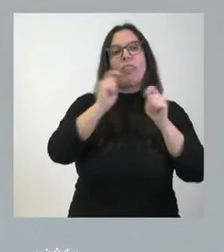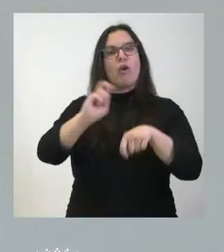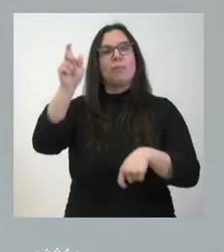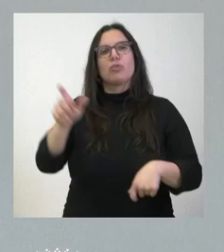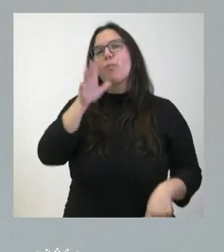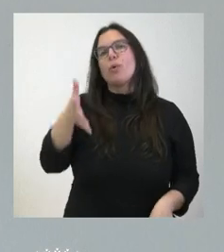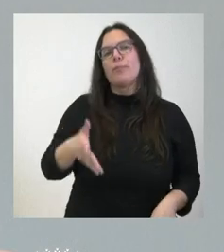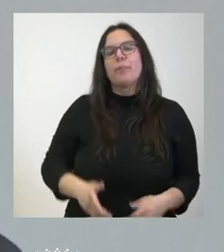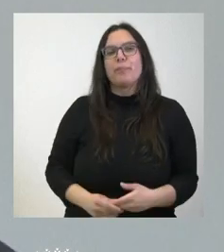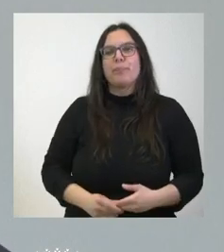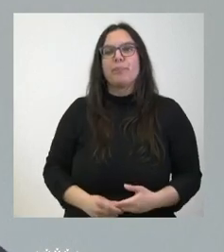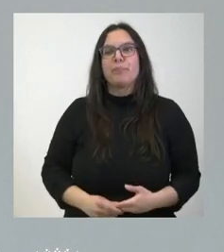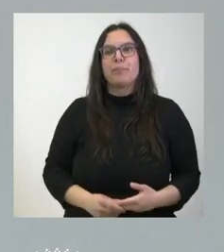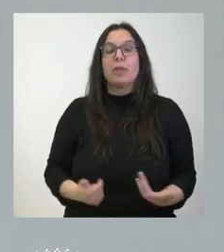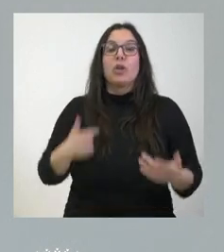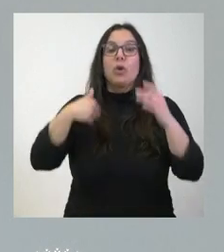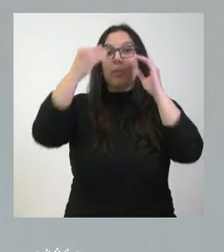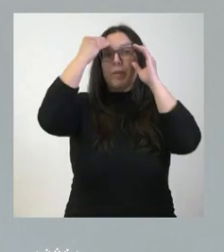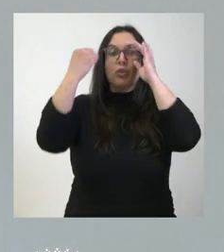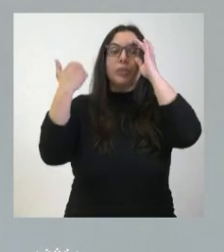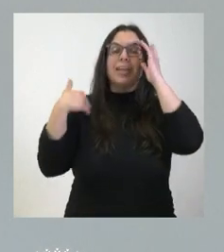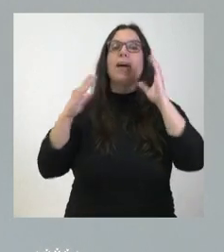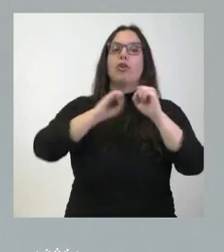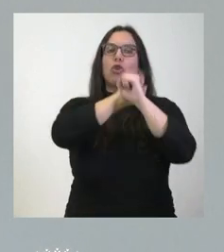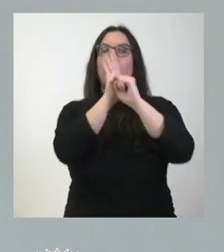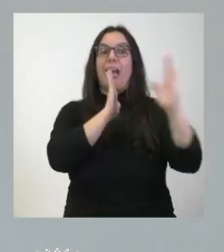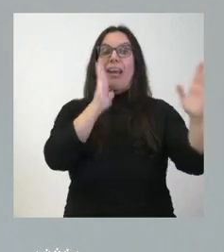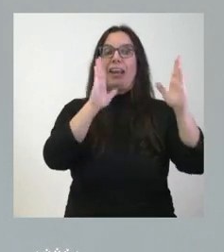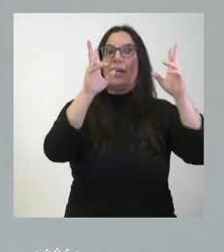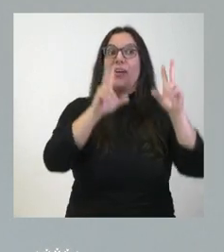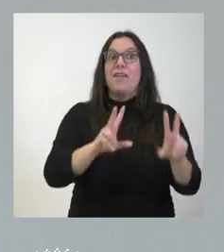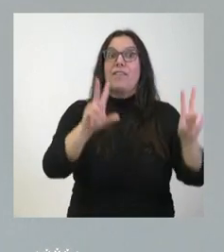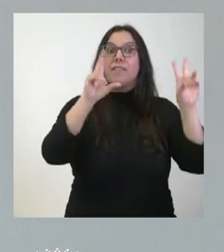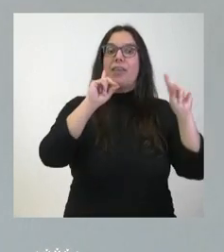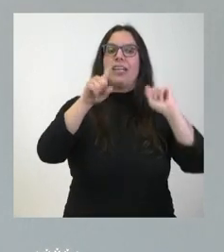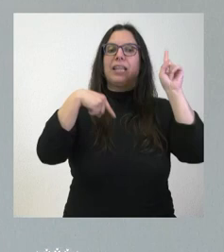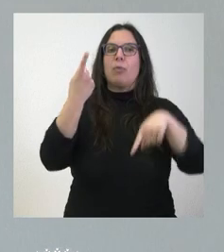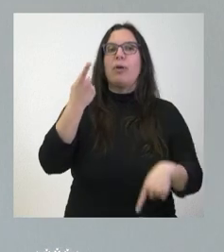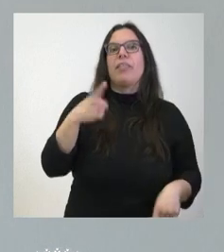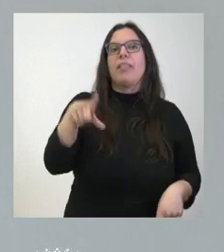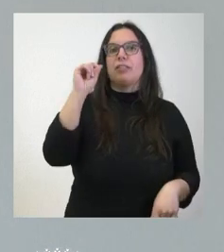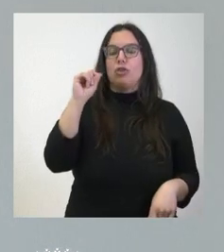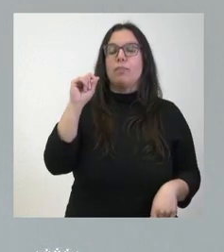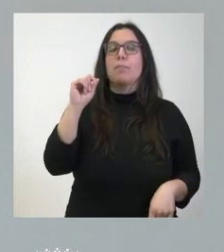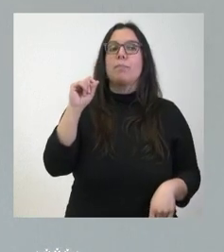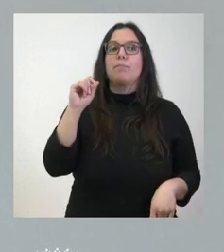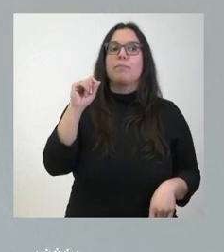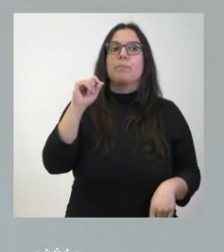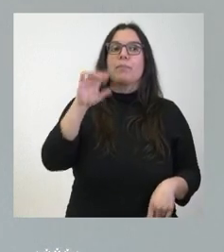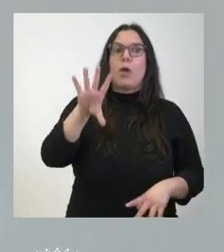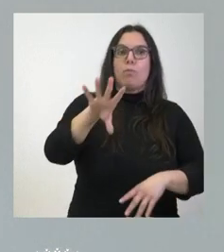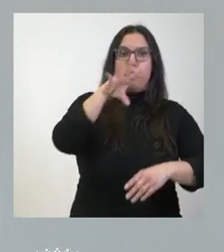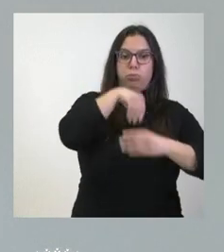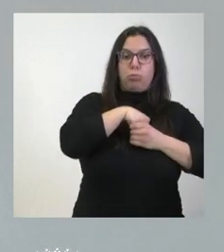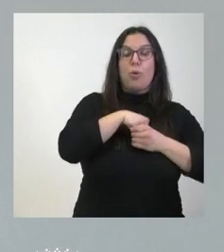Pues yo creo que una vez finalizada la pandemia pues se tomó esta decisión, pero la experiencia nos está demostrando que el periodo